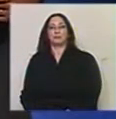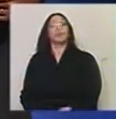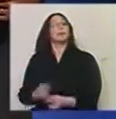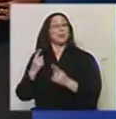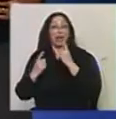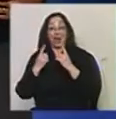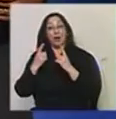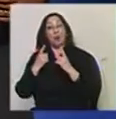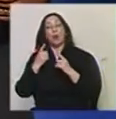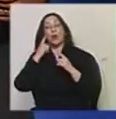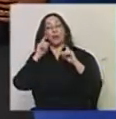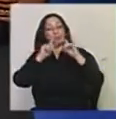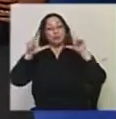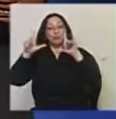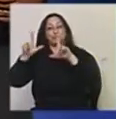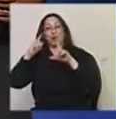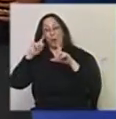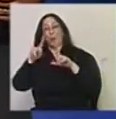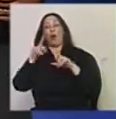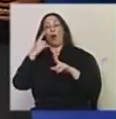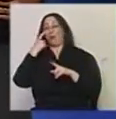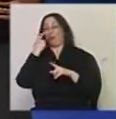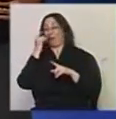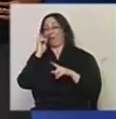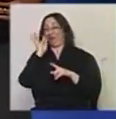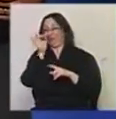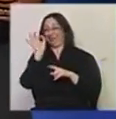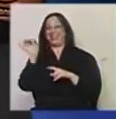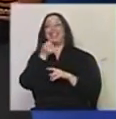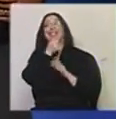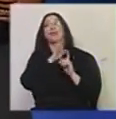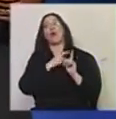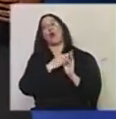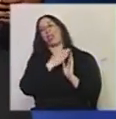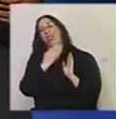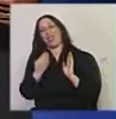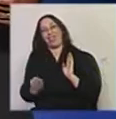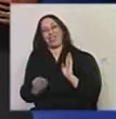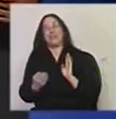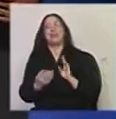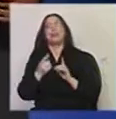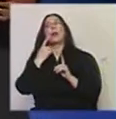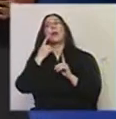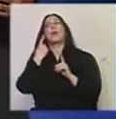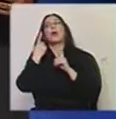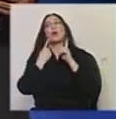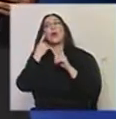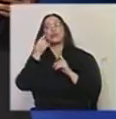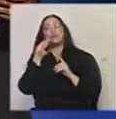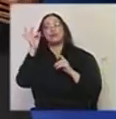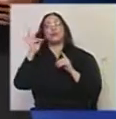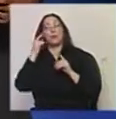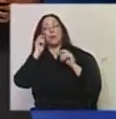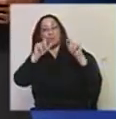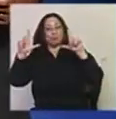Algunos episodios icónicos veíamos allí de la historia de los últimos años. como algunos hitos. Exactamente. Para entrando.